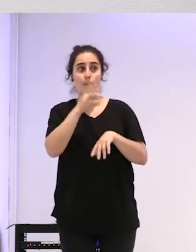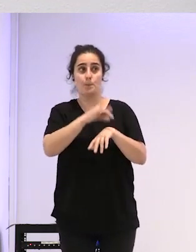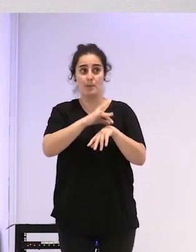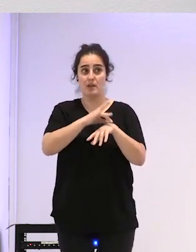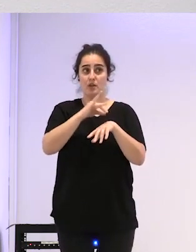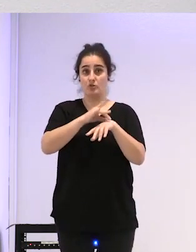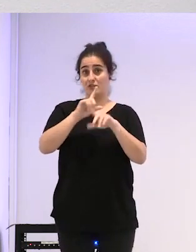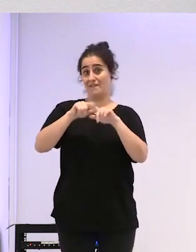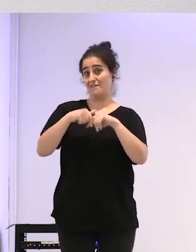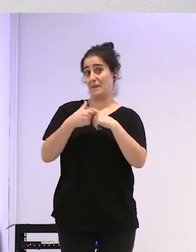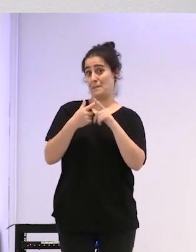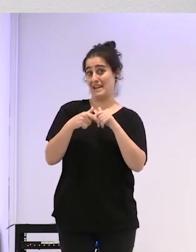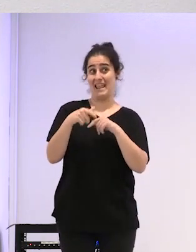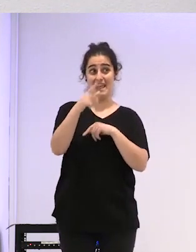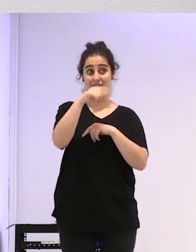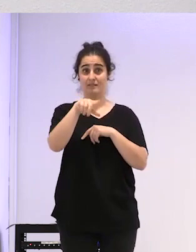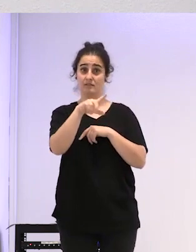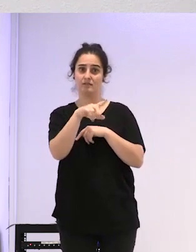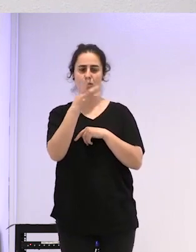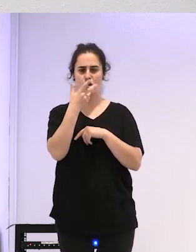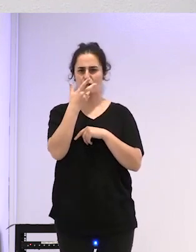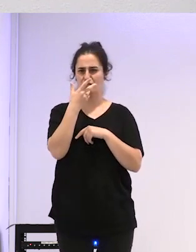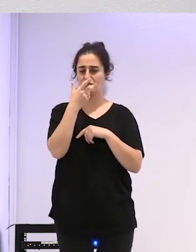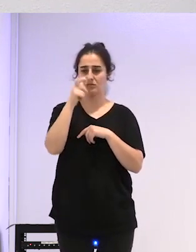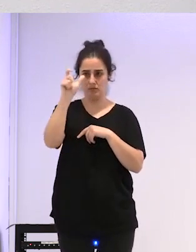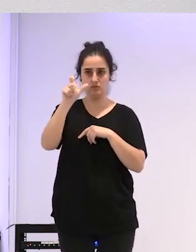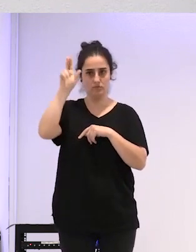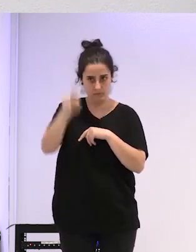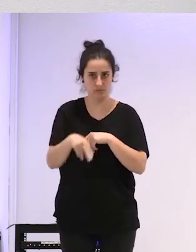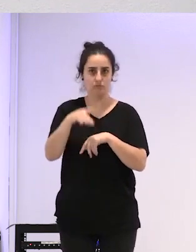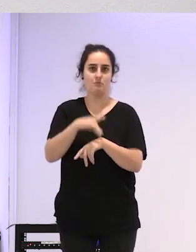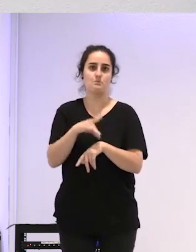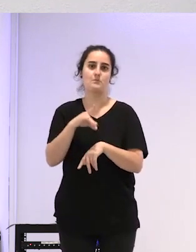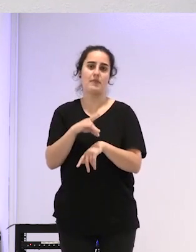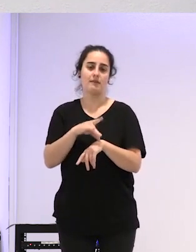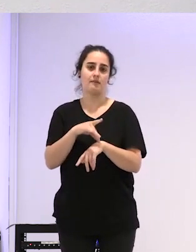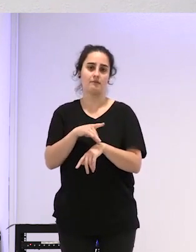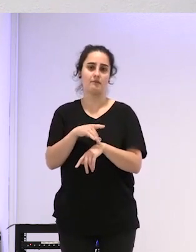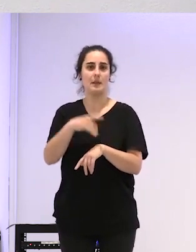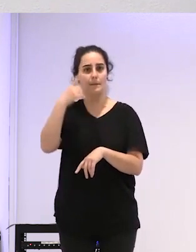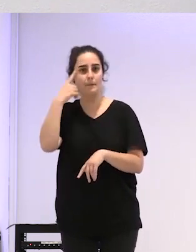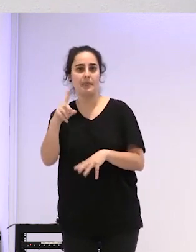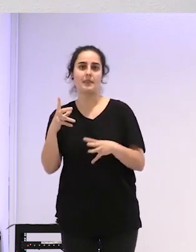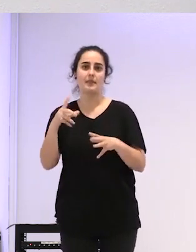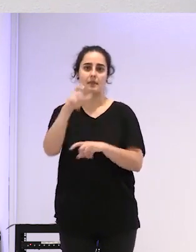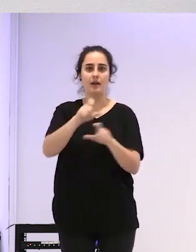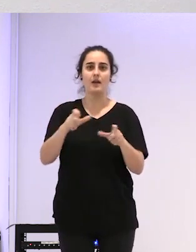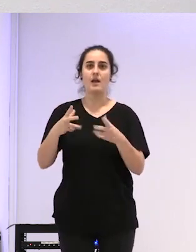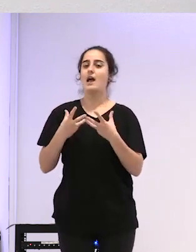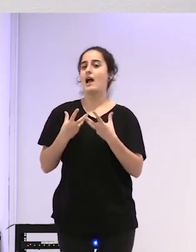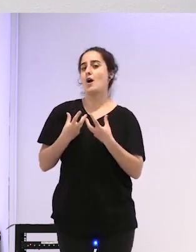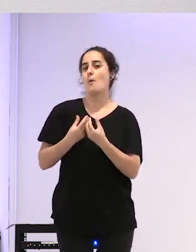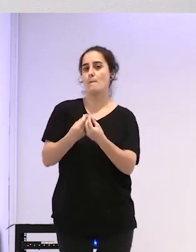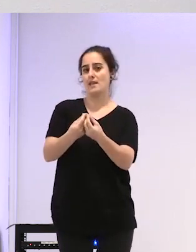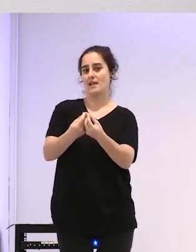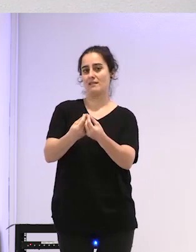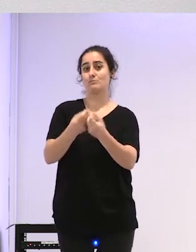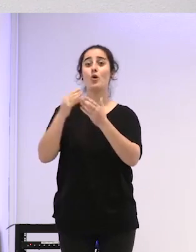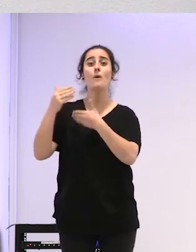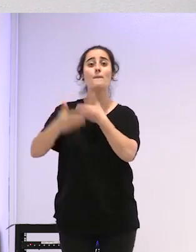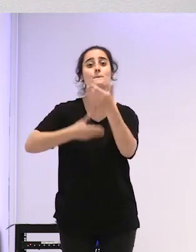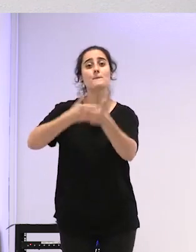familia que son realmente médicos que saben acompañar a las personas en sus procesos vitales